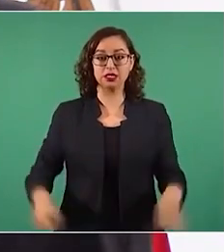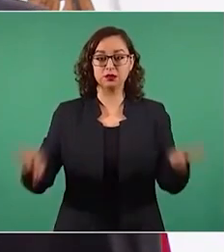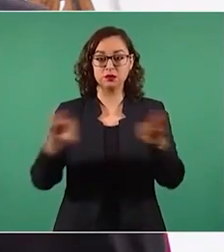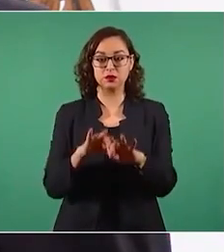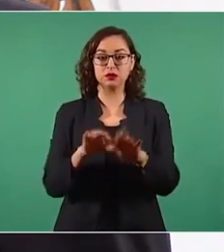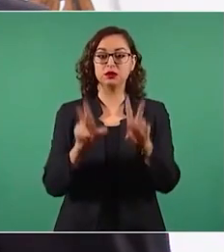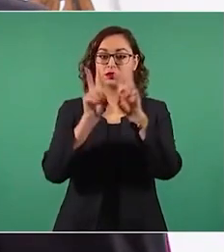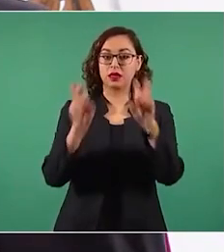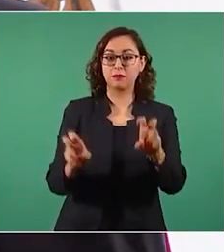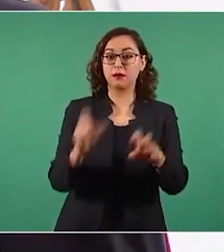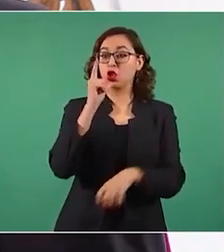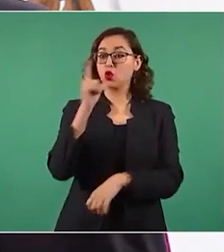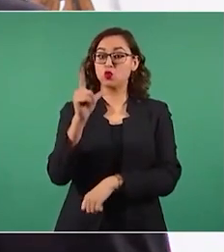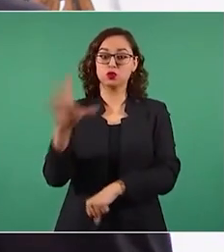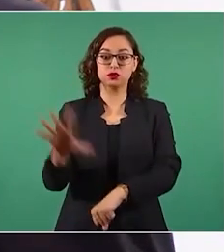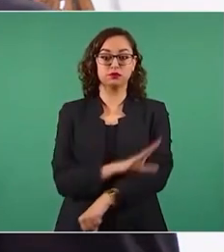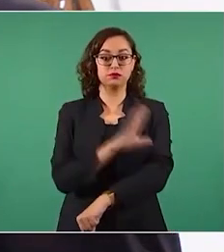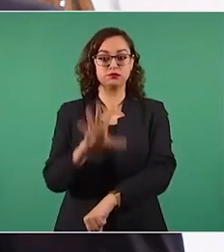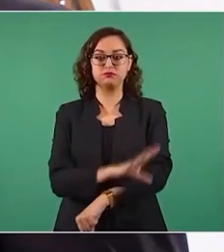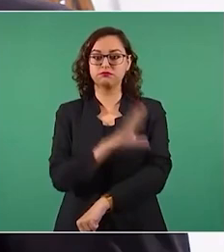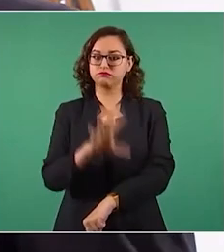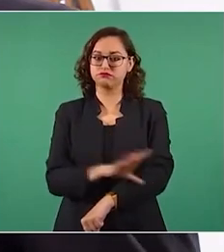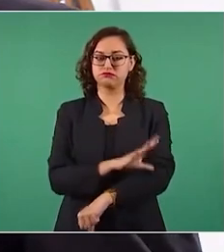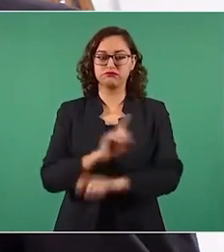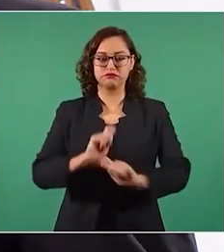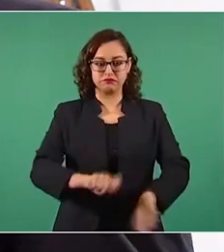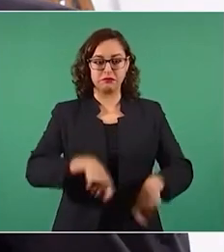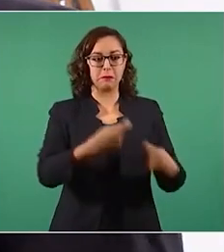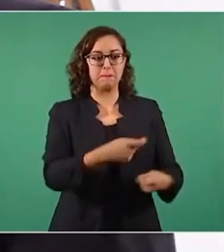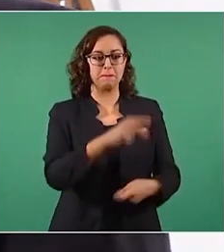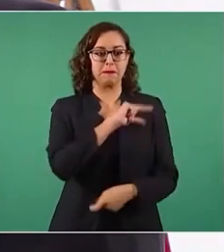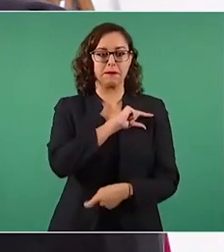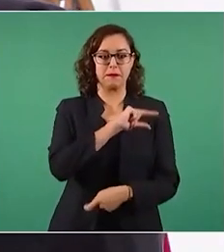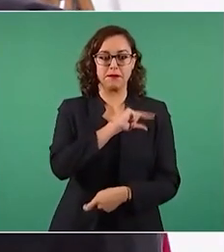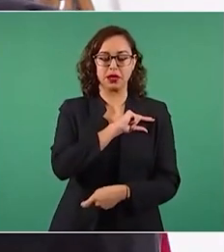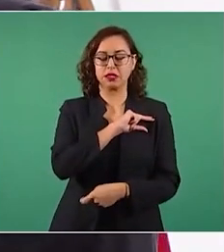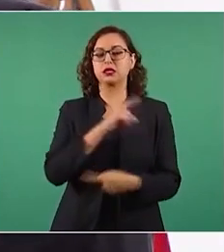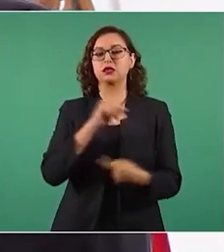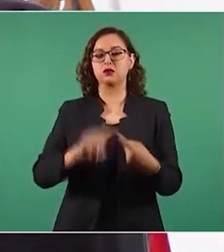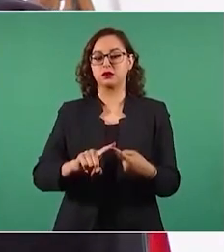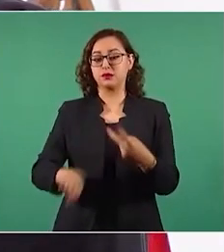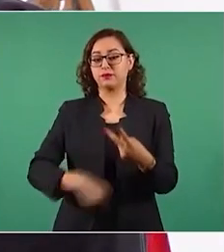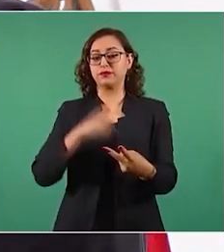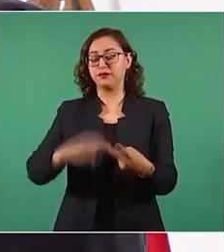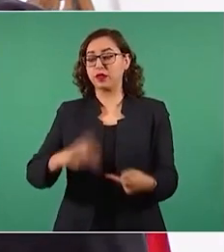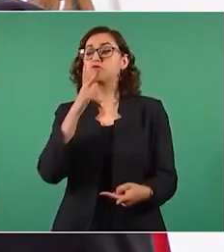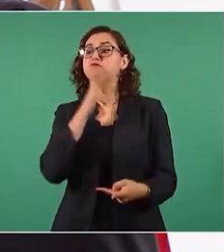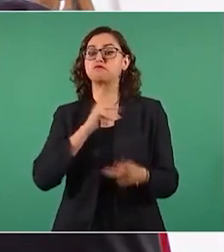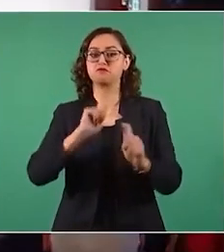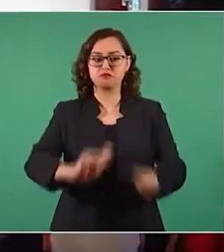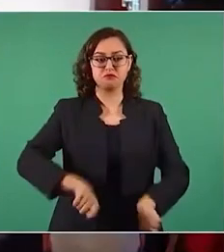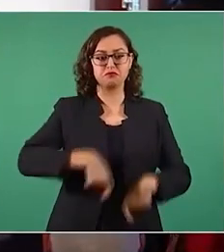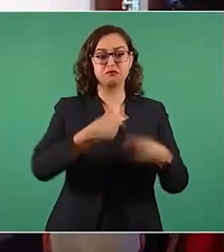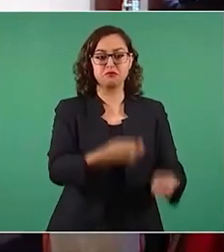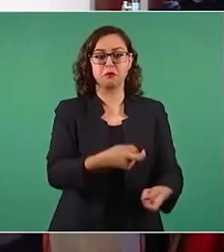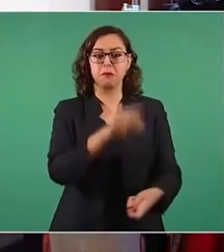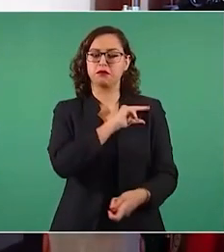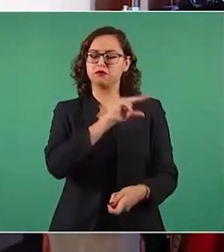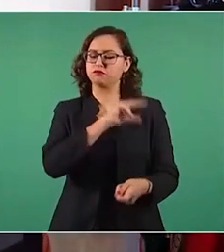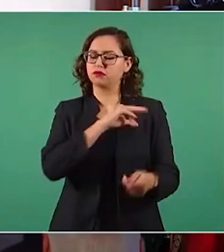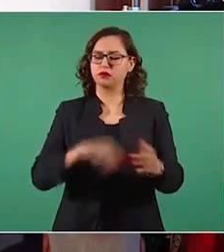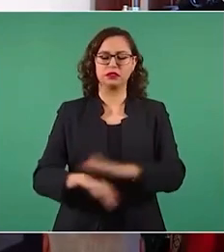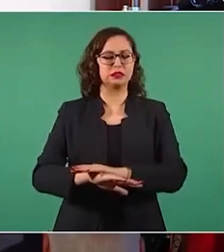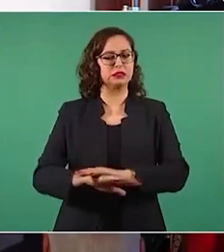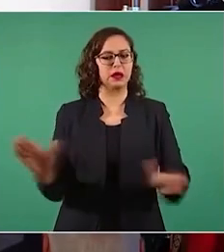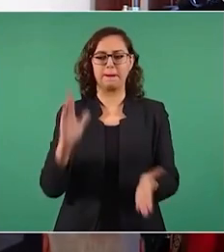energético, en petróleo y electricidad. Esta